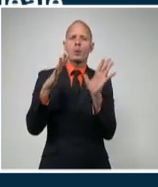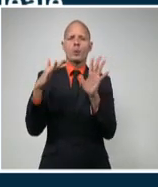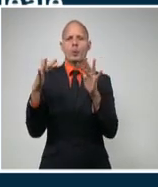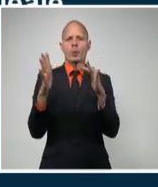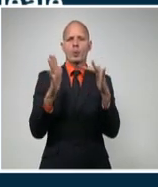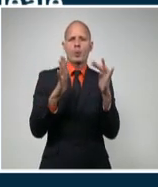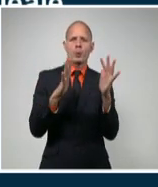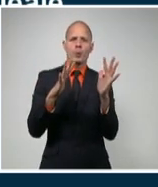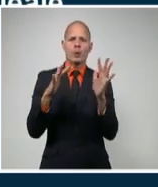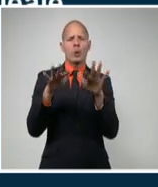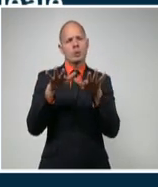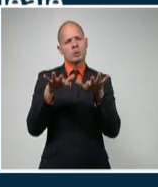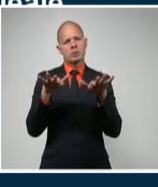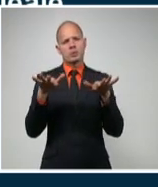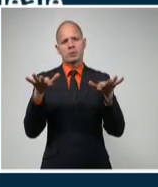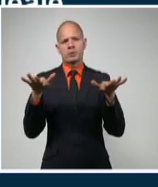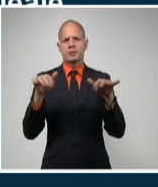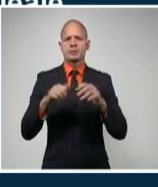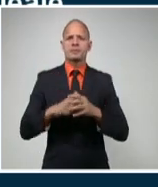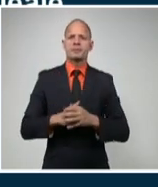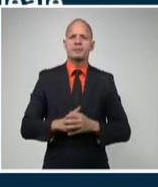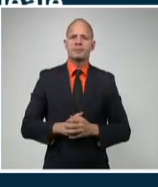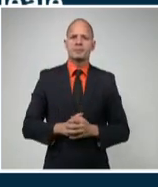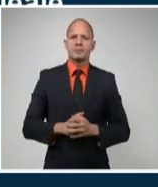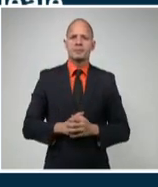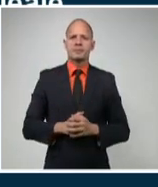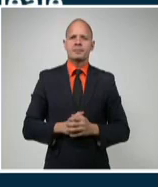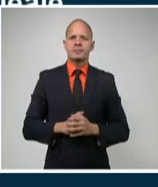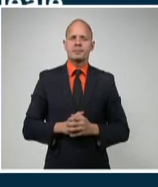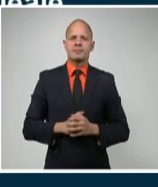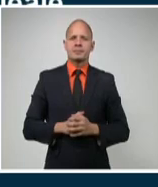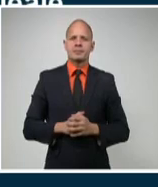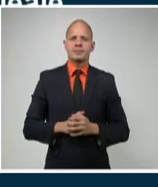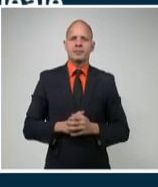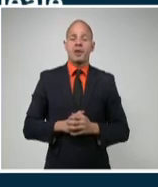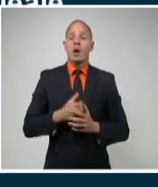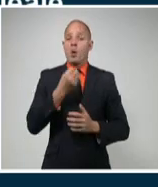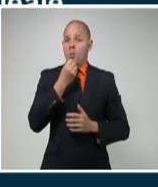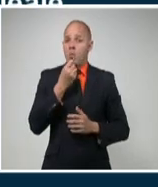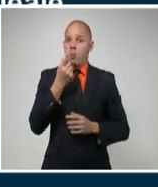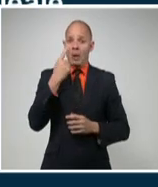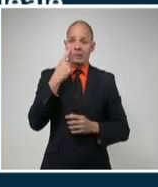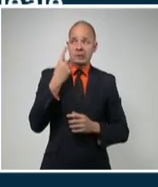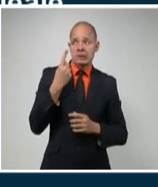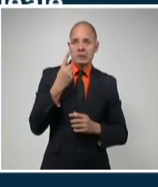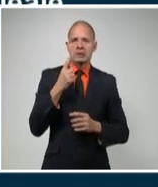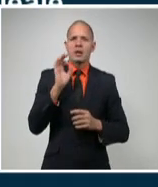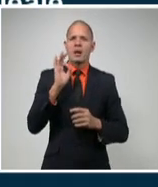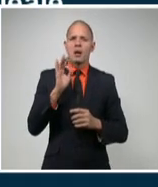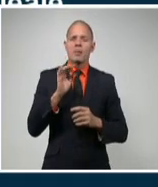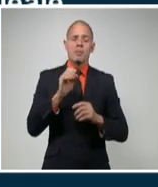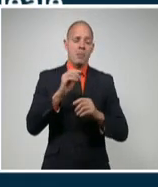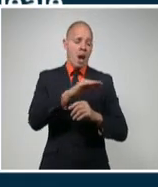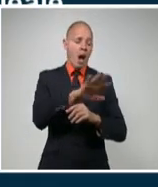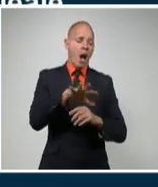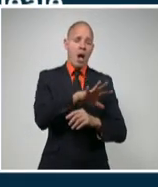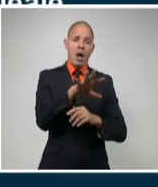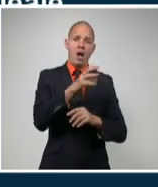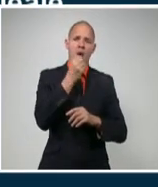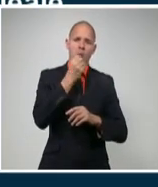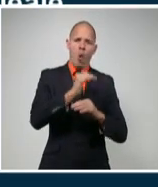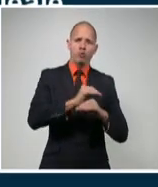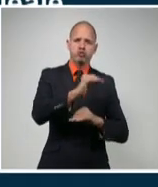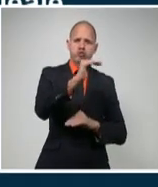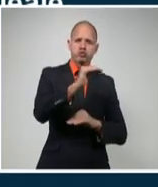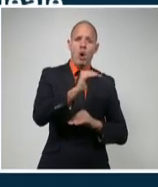país con velocidades entre 15 y 30 kilómetros por hora que llegarán a 35 kilómetros por hora en zonas de la costa norte oriental con